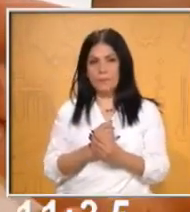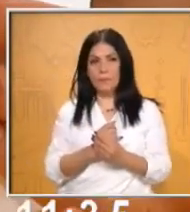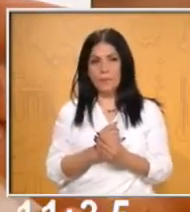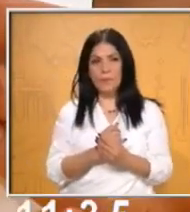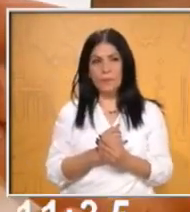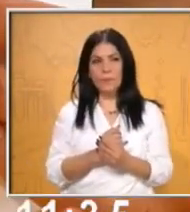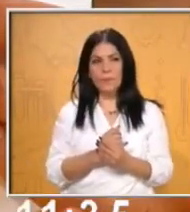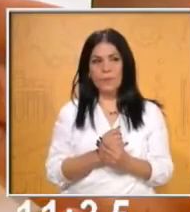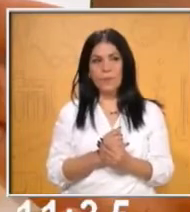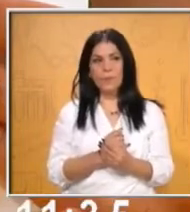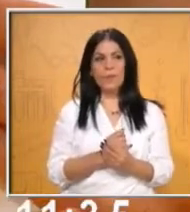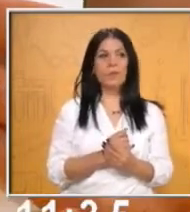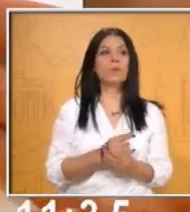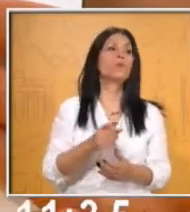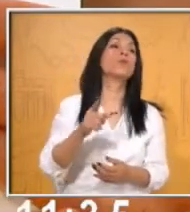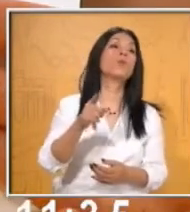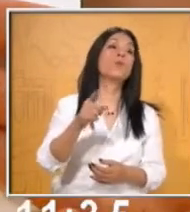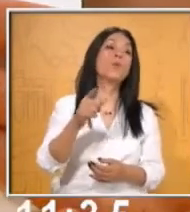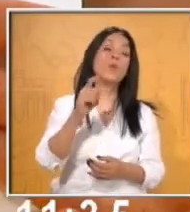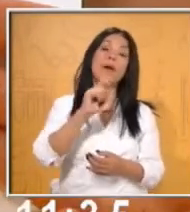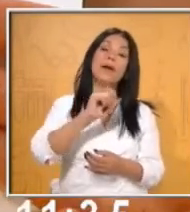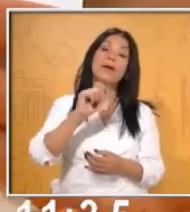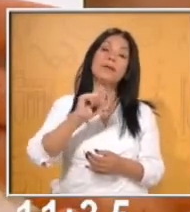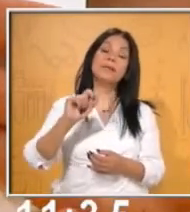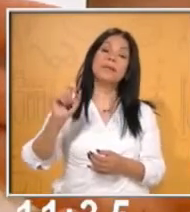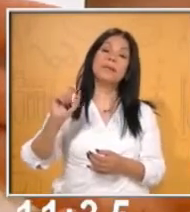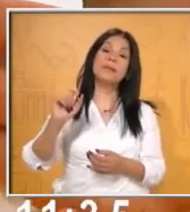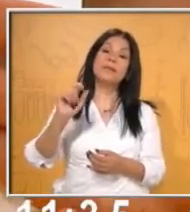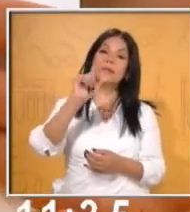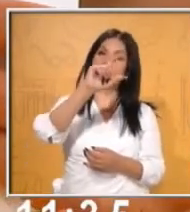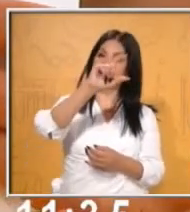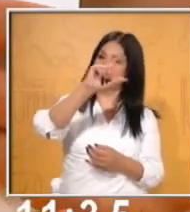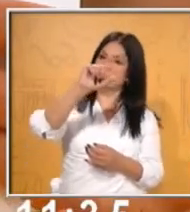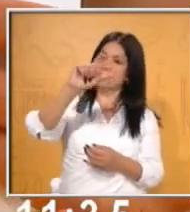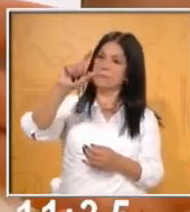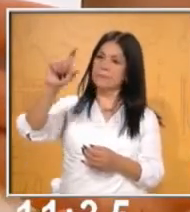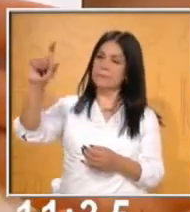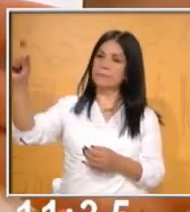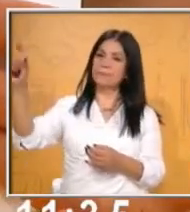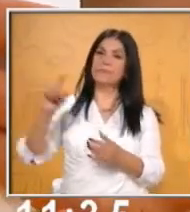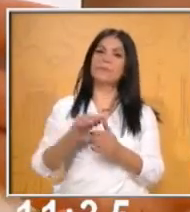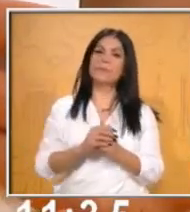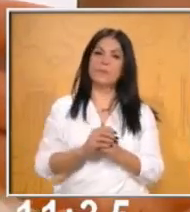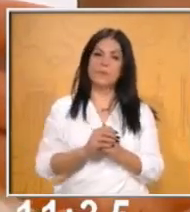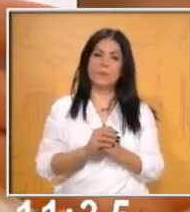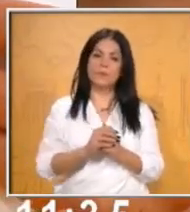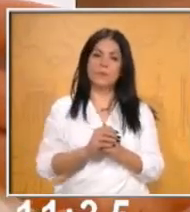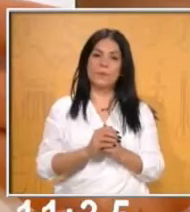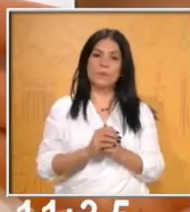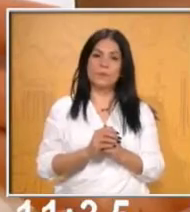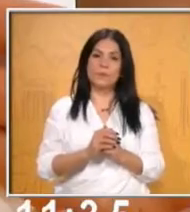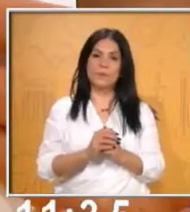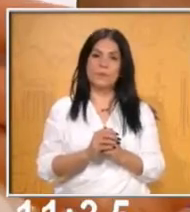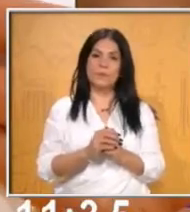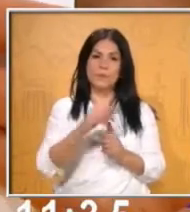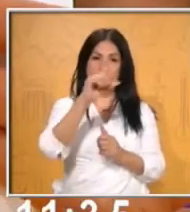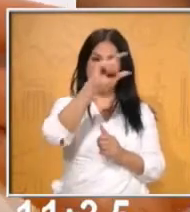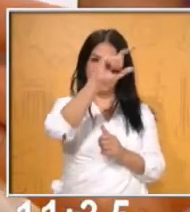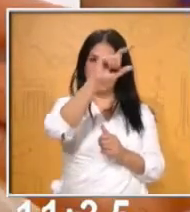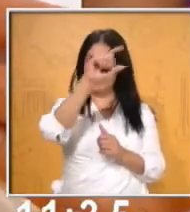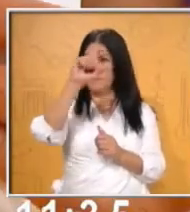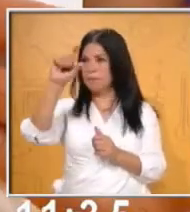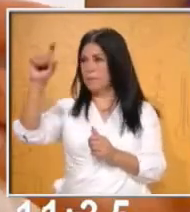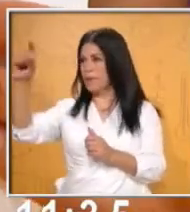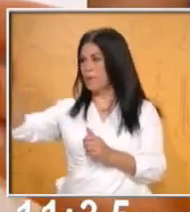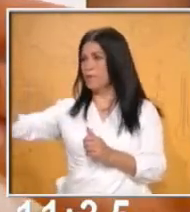escribir de forma horizontal. Esa sería nuestra primera línea para poder jugar. ¿Qué